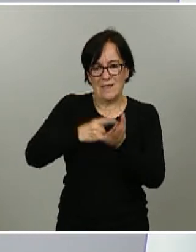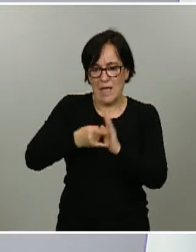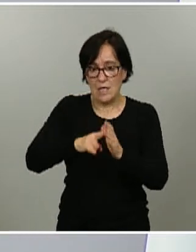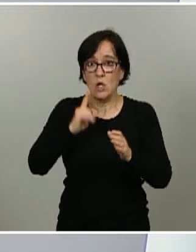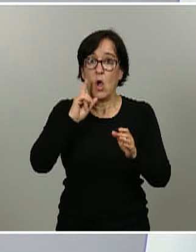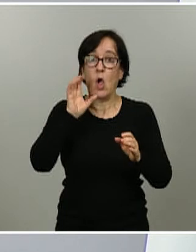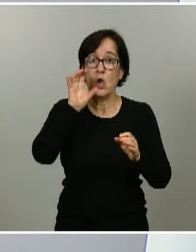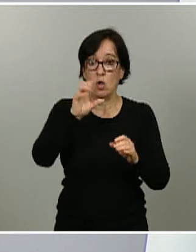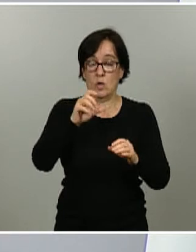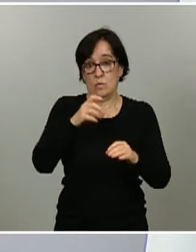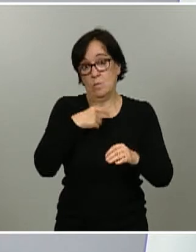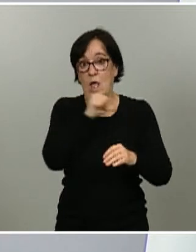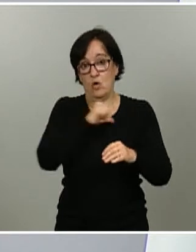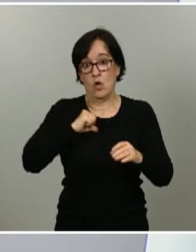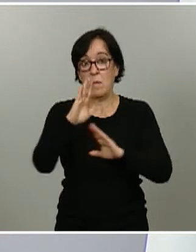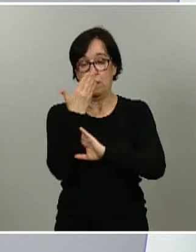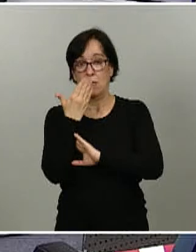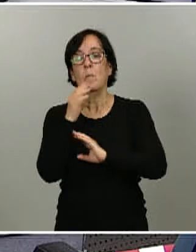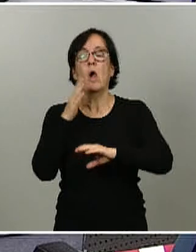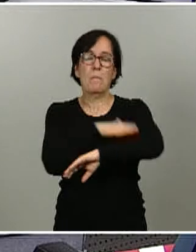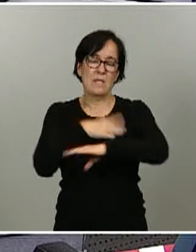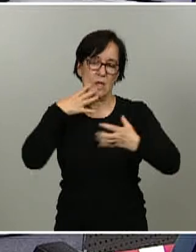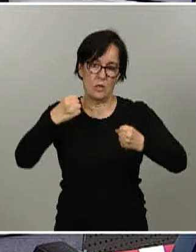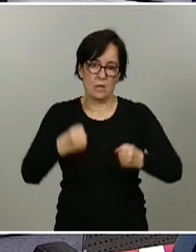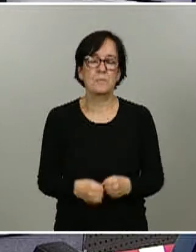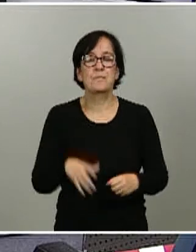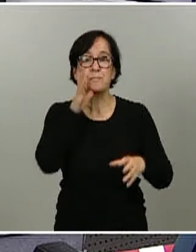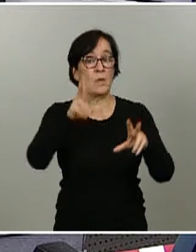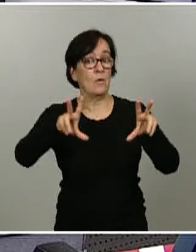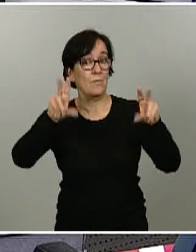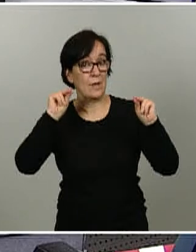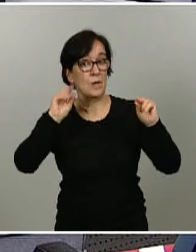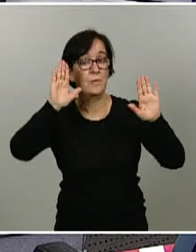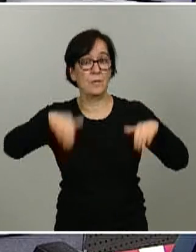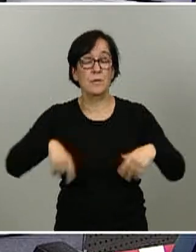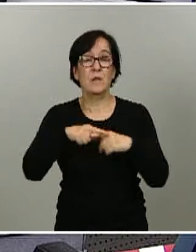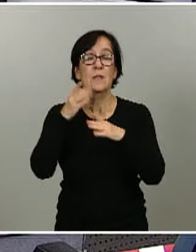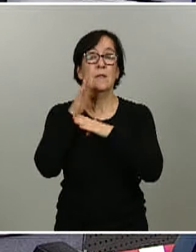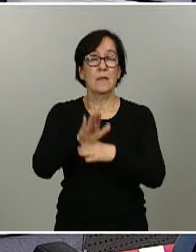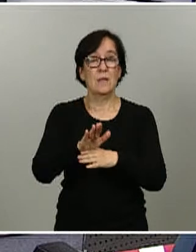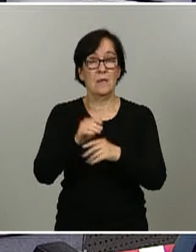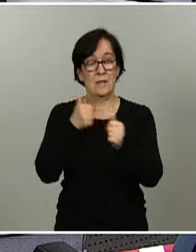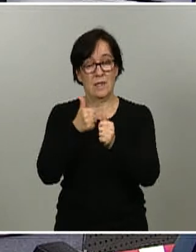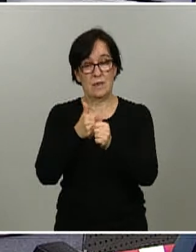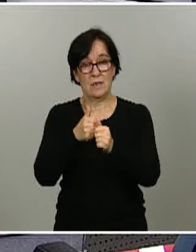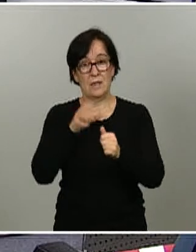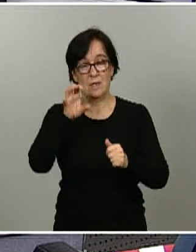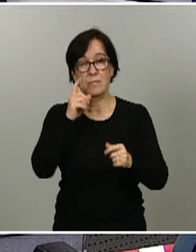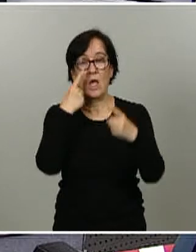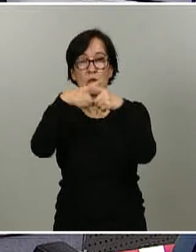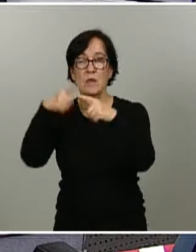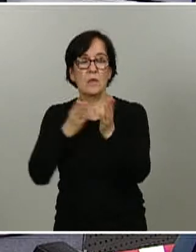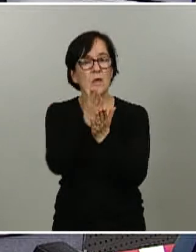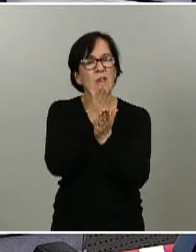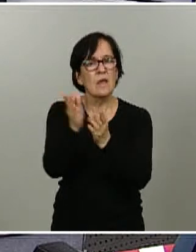Ministerio de Sanidad Ministros pues finalizamos con un último planteamiento que nos llega a la Secretaría de Estado de Comunicación por distintas vías de distintos